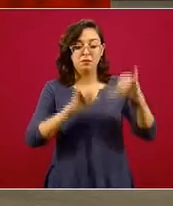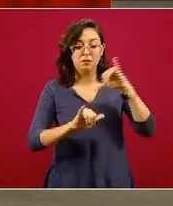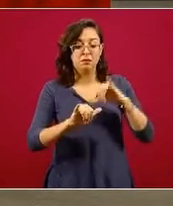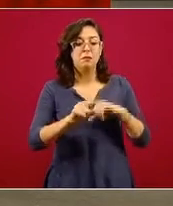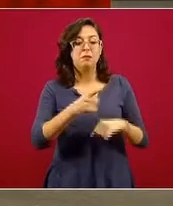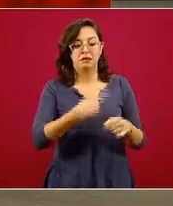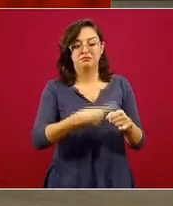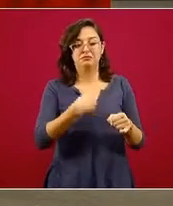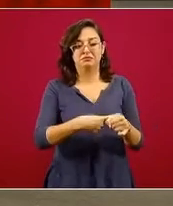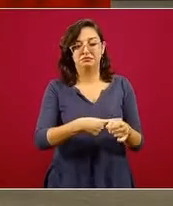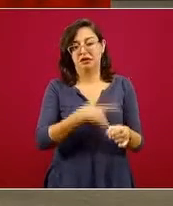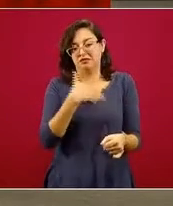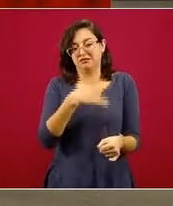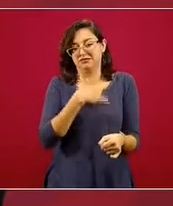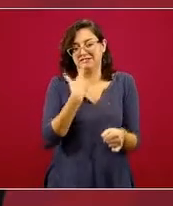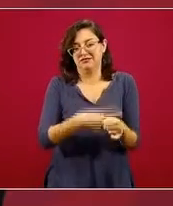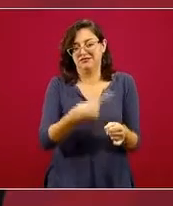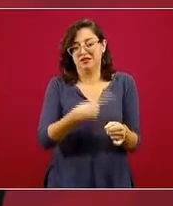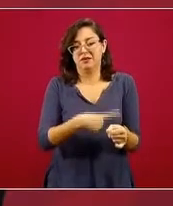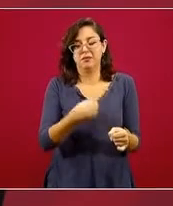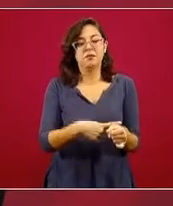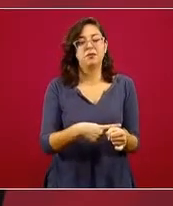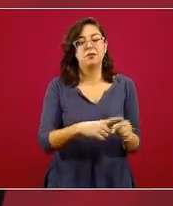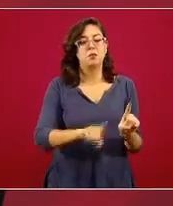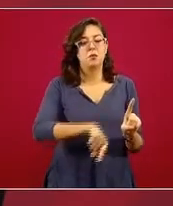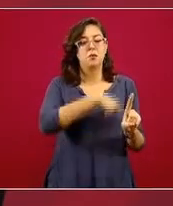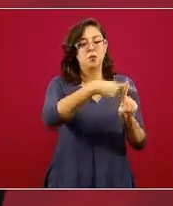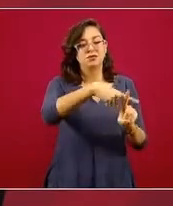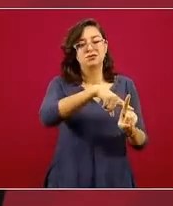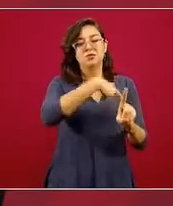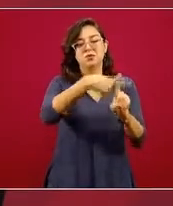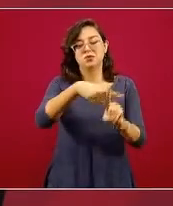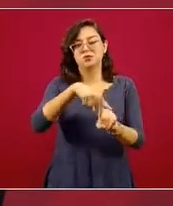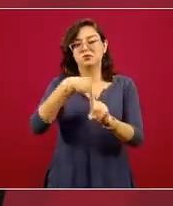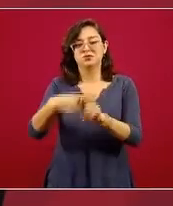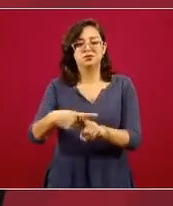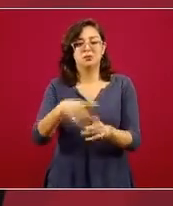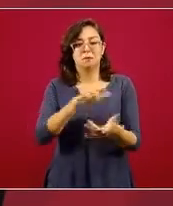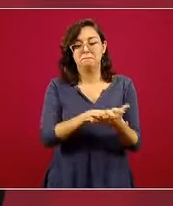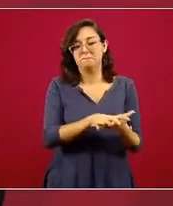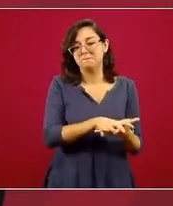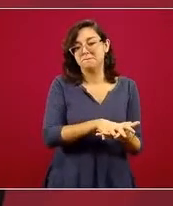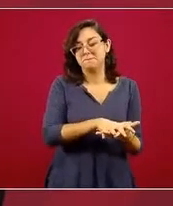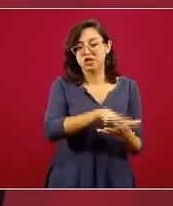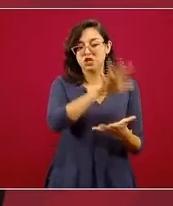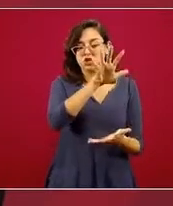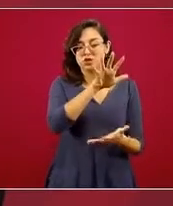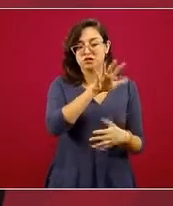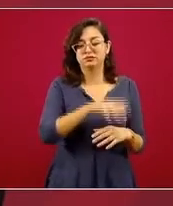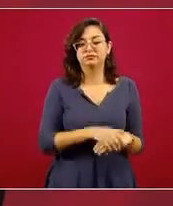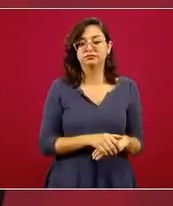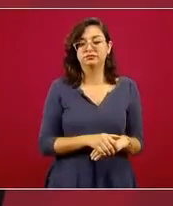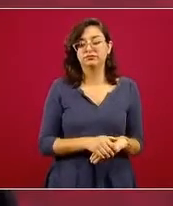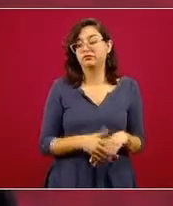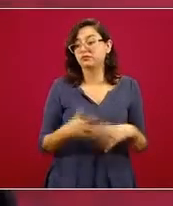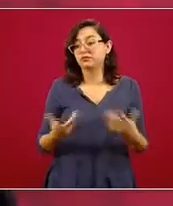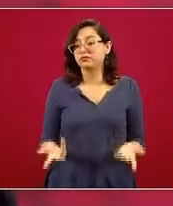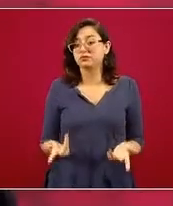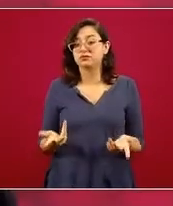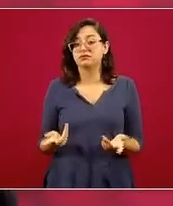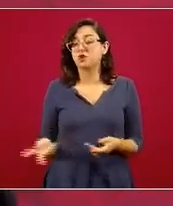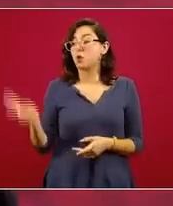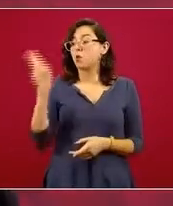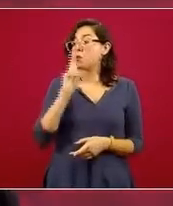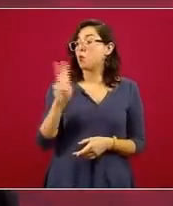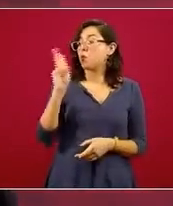sintomáticas, es que la proporción de positivos y positivas es mayor. Cuando se hacen pruebas de manera